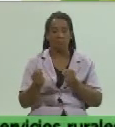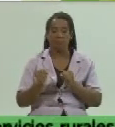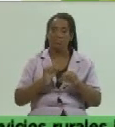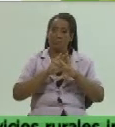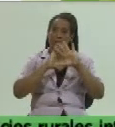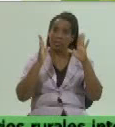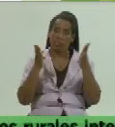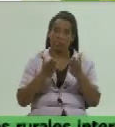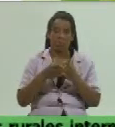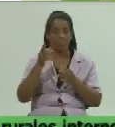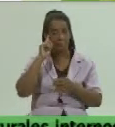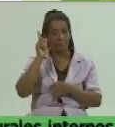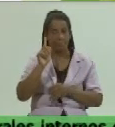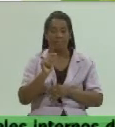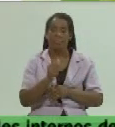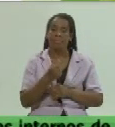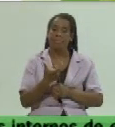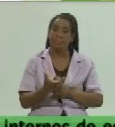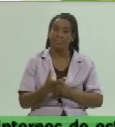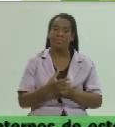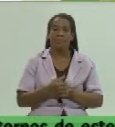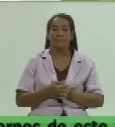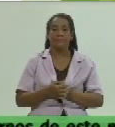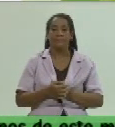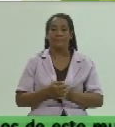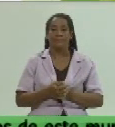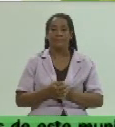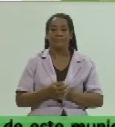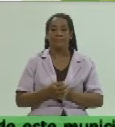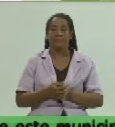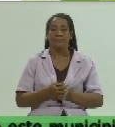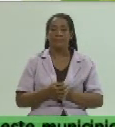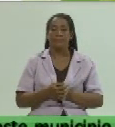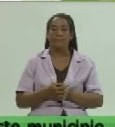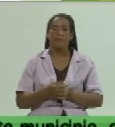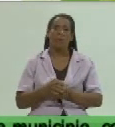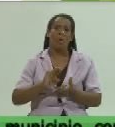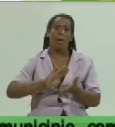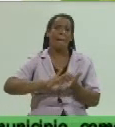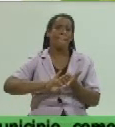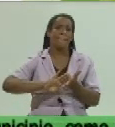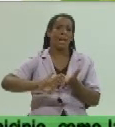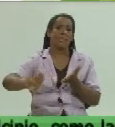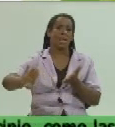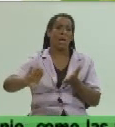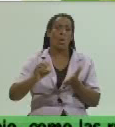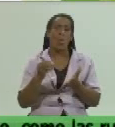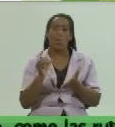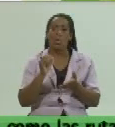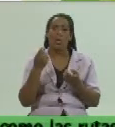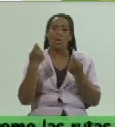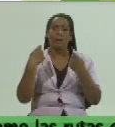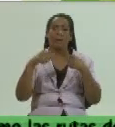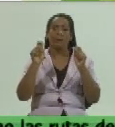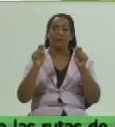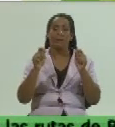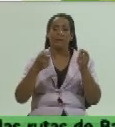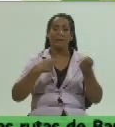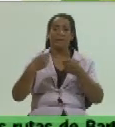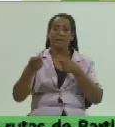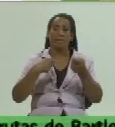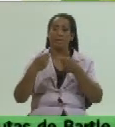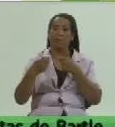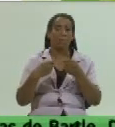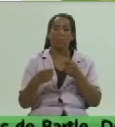esta política de precios y retener conservar o aplazar o no poner en venta los productos destinados a la comercialización